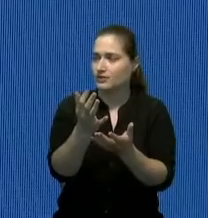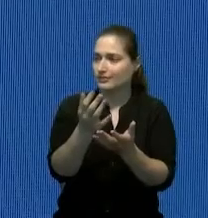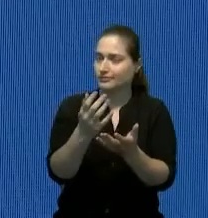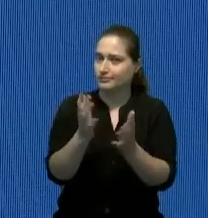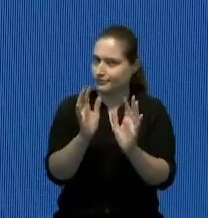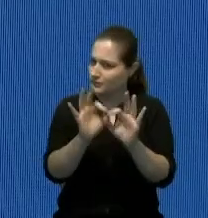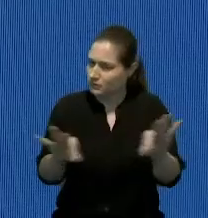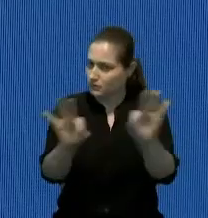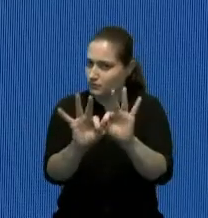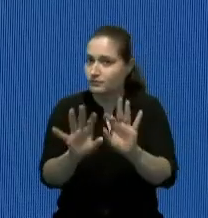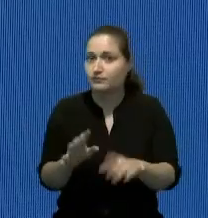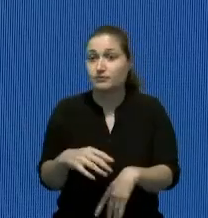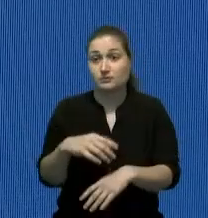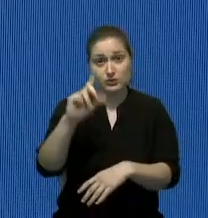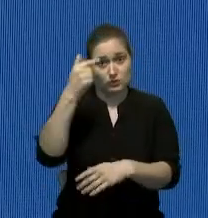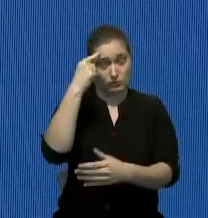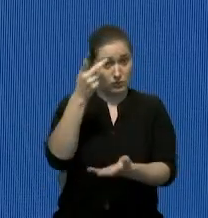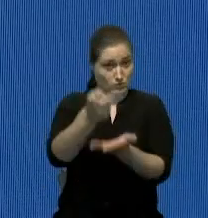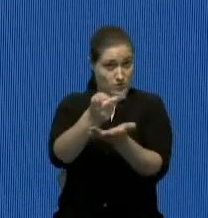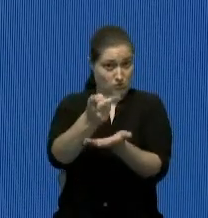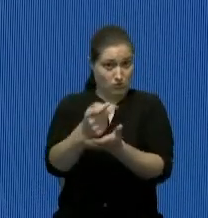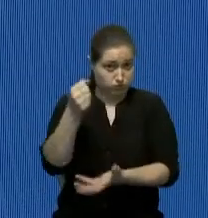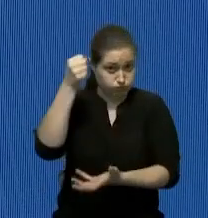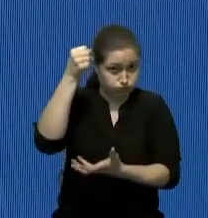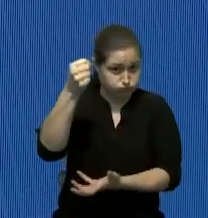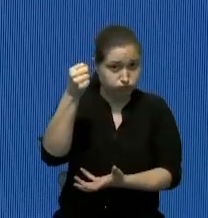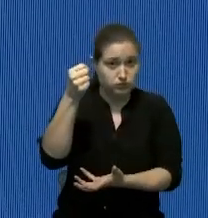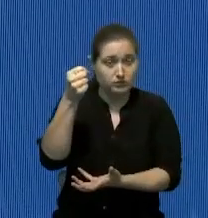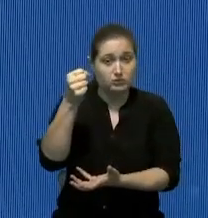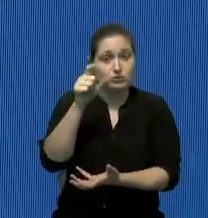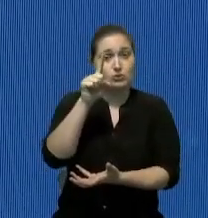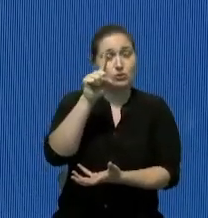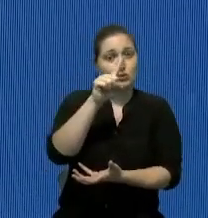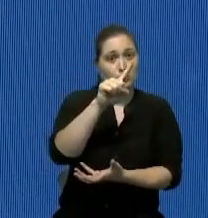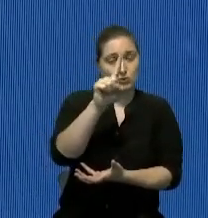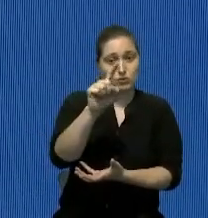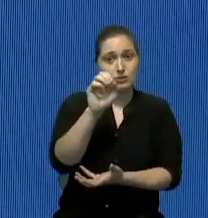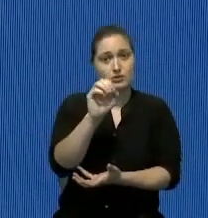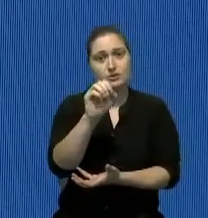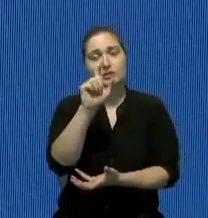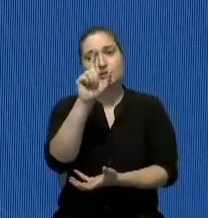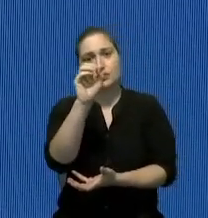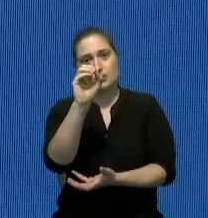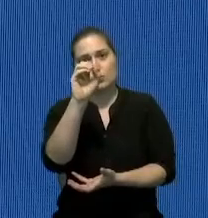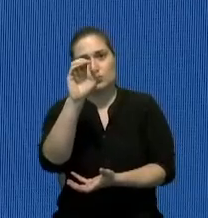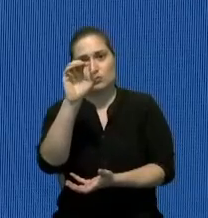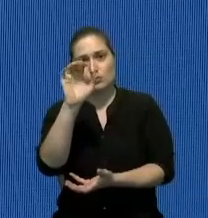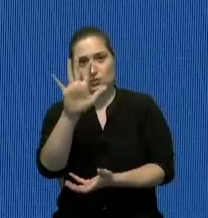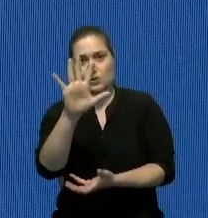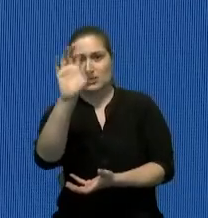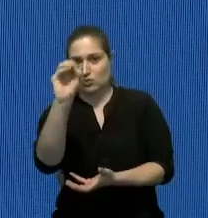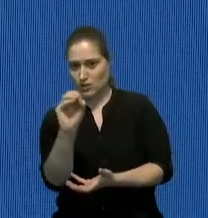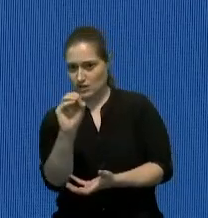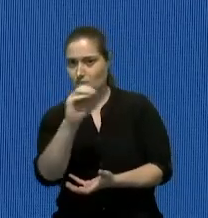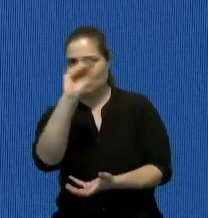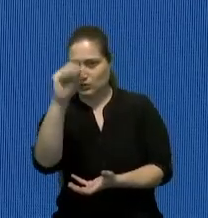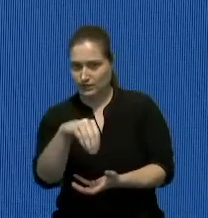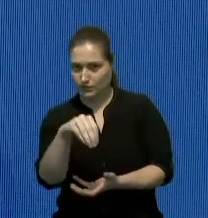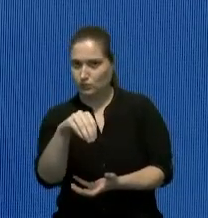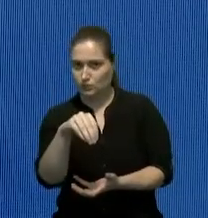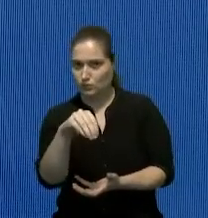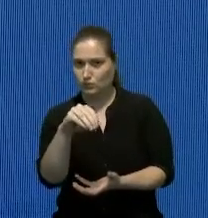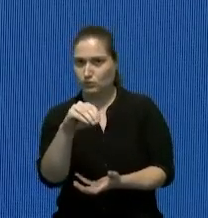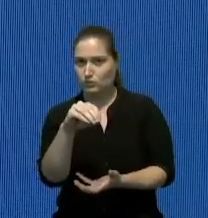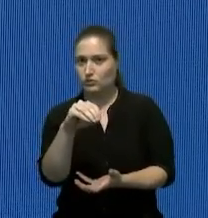nosotros estamos destinando un 0.57 0.58% a la